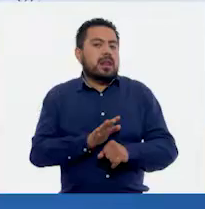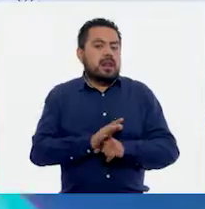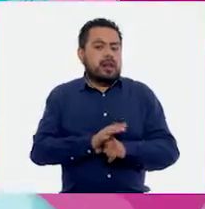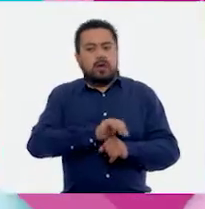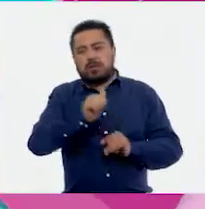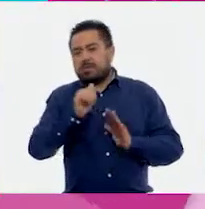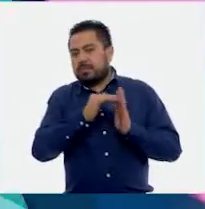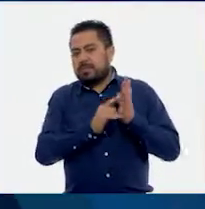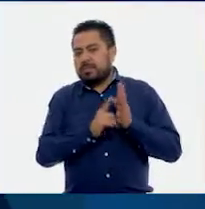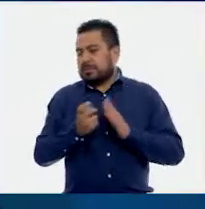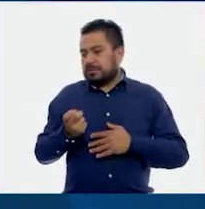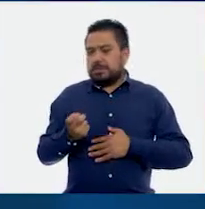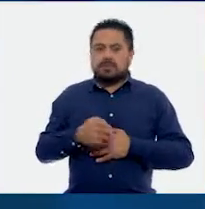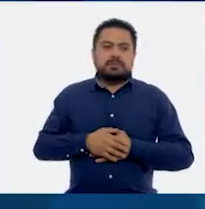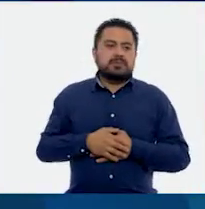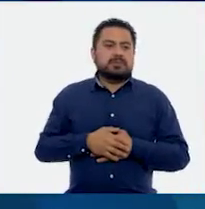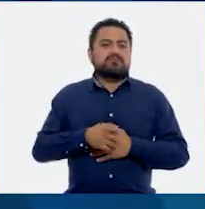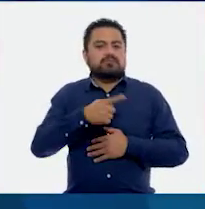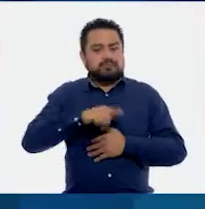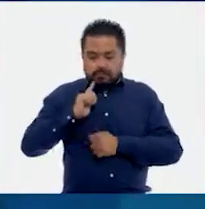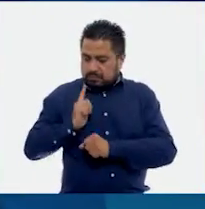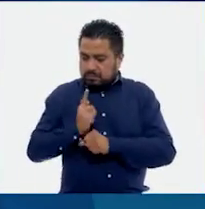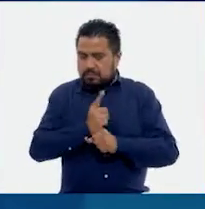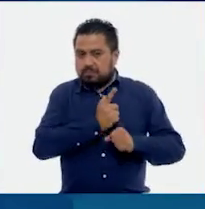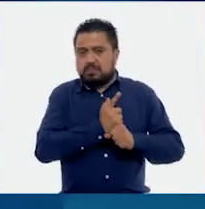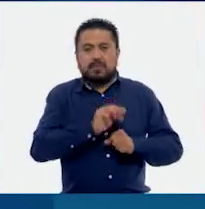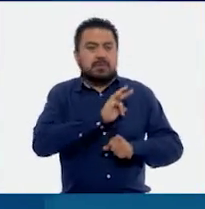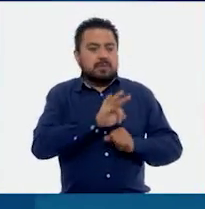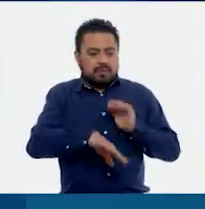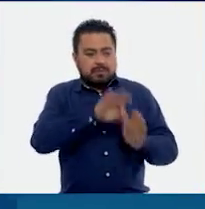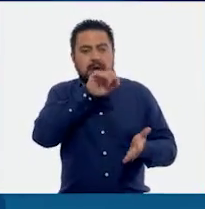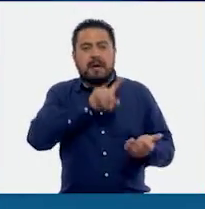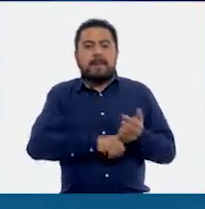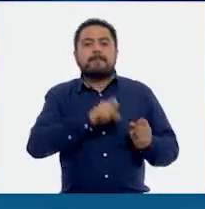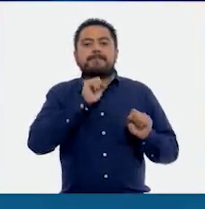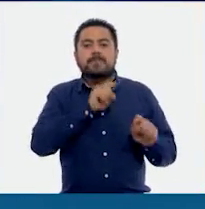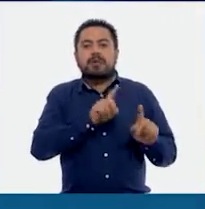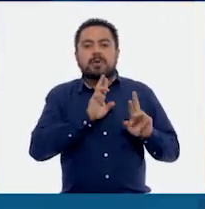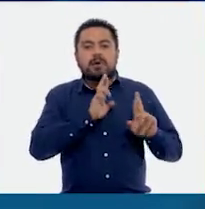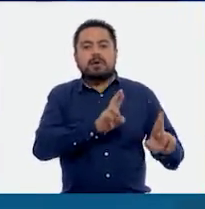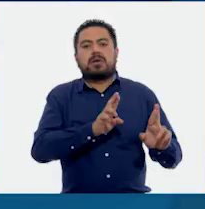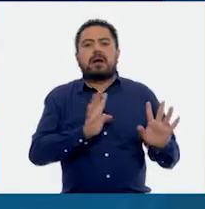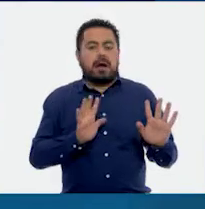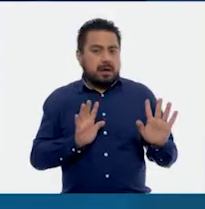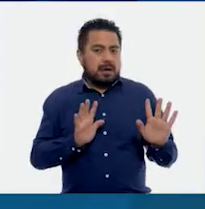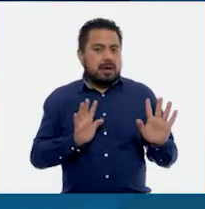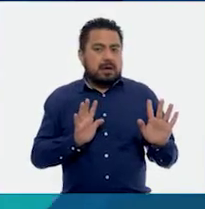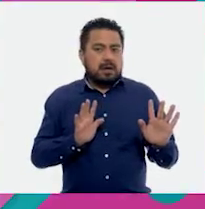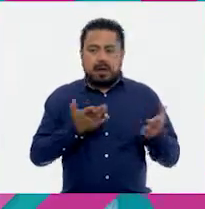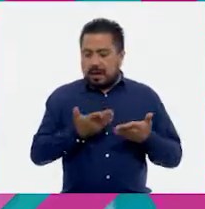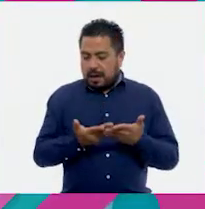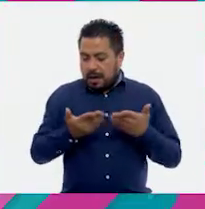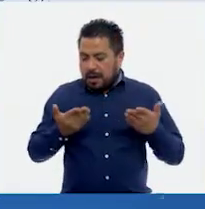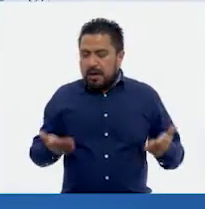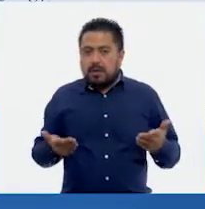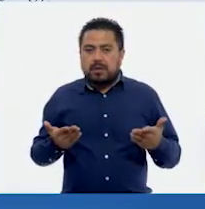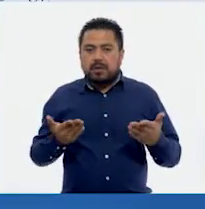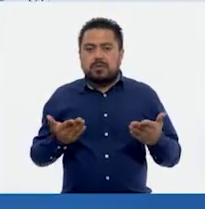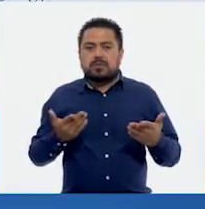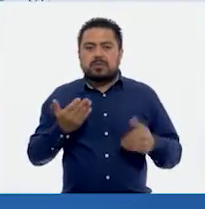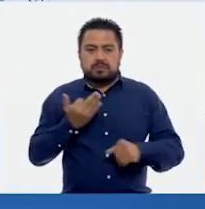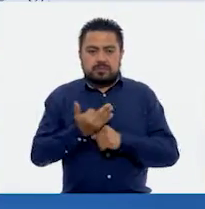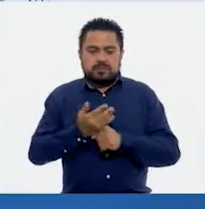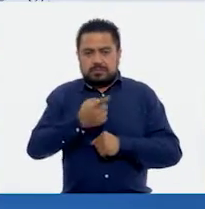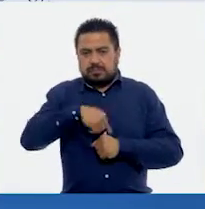este otro método. Ajá. Y nos damos cuenta que obtenemos el mismo resultado. Ajá. Ahora, vamos a ver,